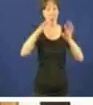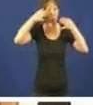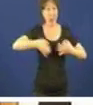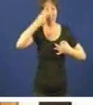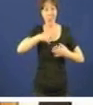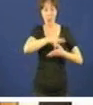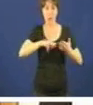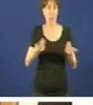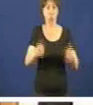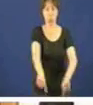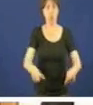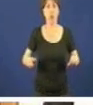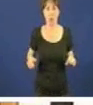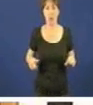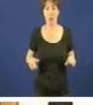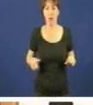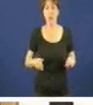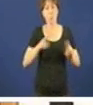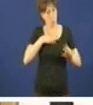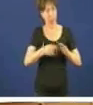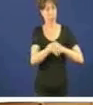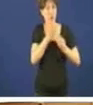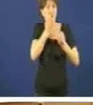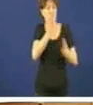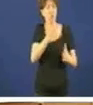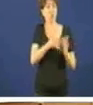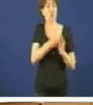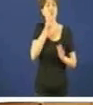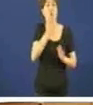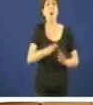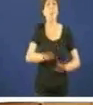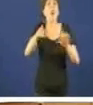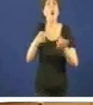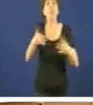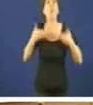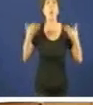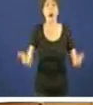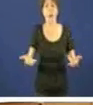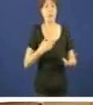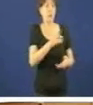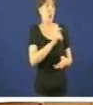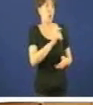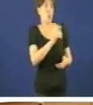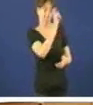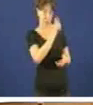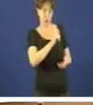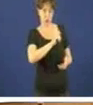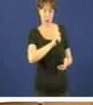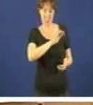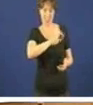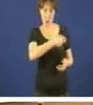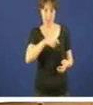serve non son os fins deste país será un bon si estor pero que enlle marcos fins un segundo señor presidente vostede pide